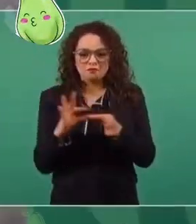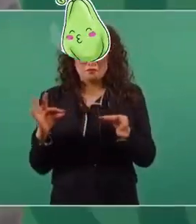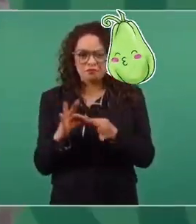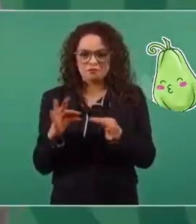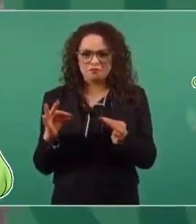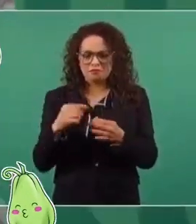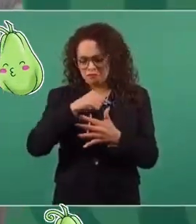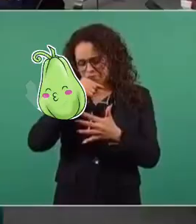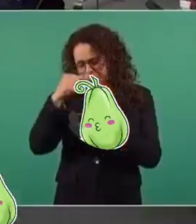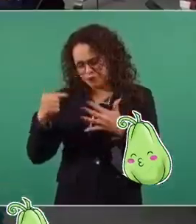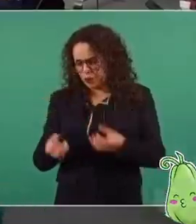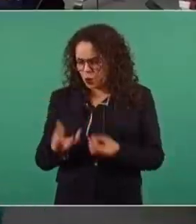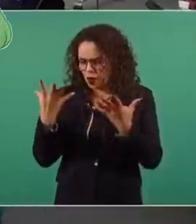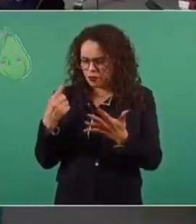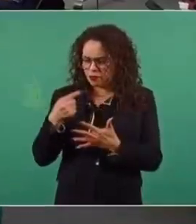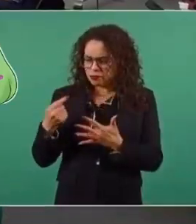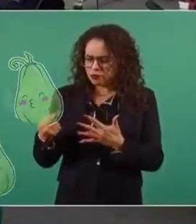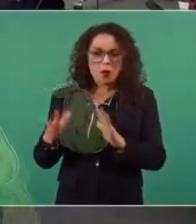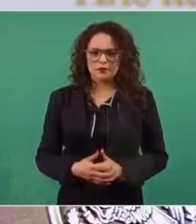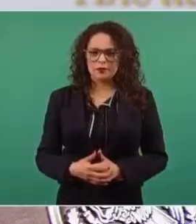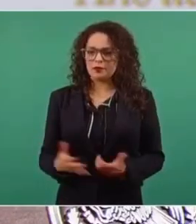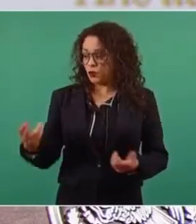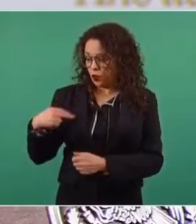como 10, 10.